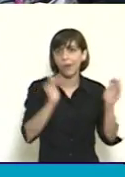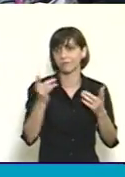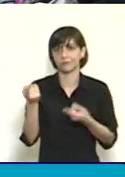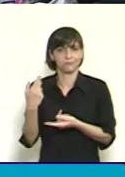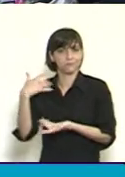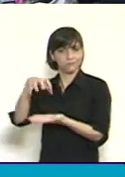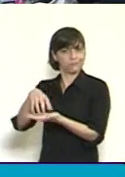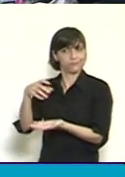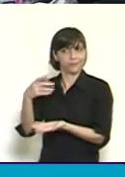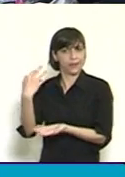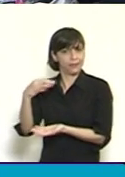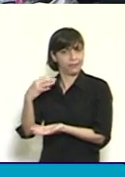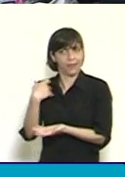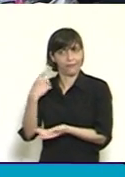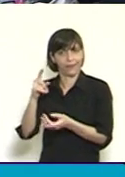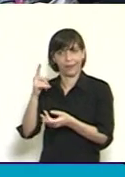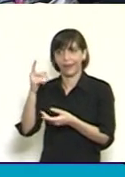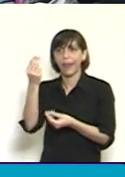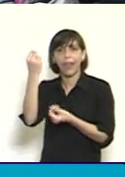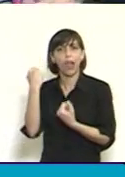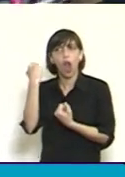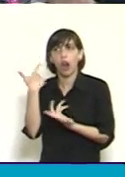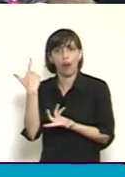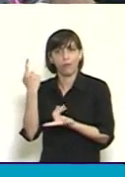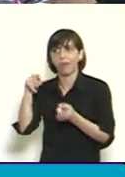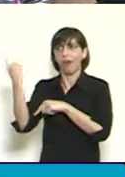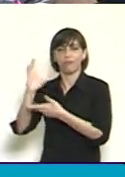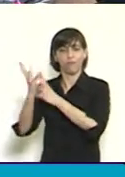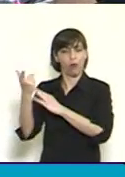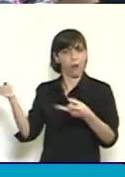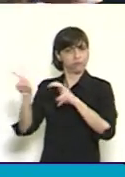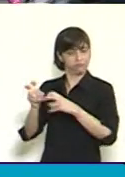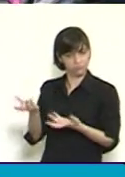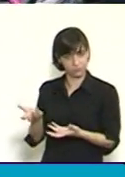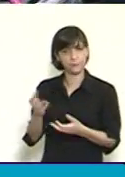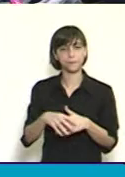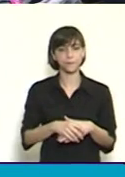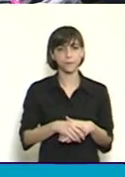trazabilidad del arma. Somos diputados de todas las provincias argentinas